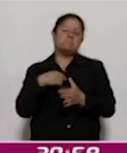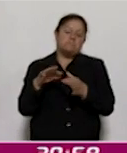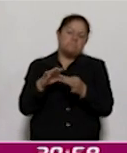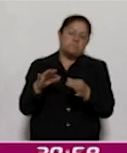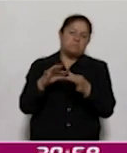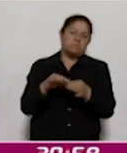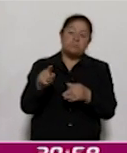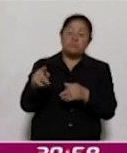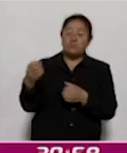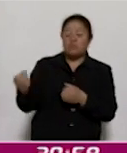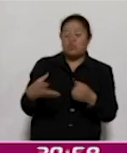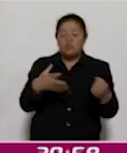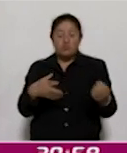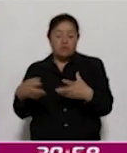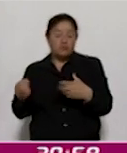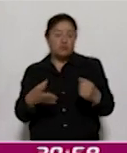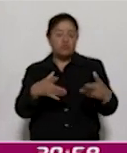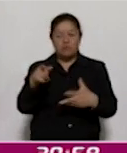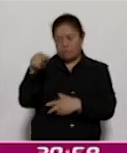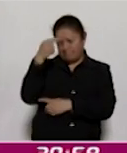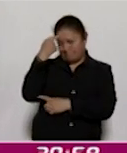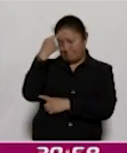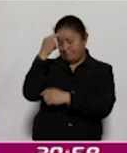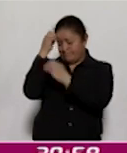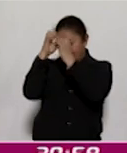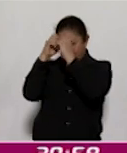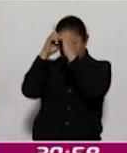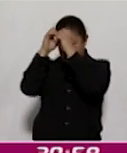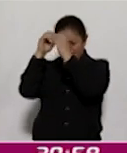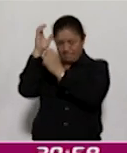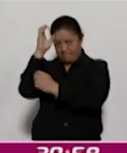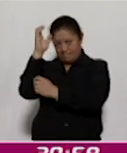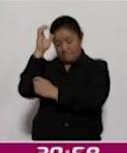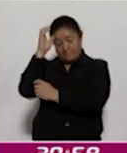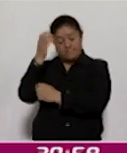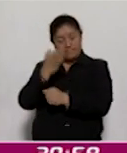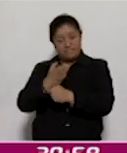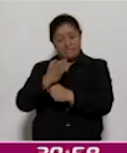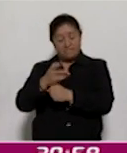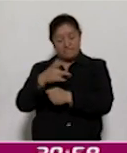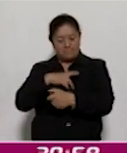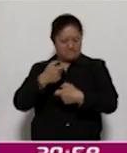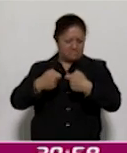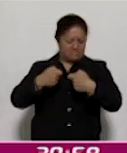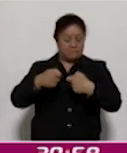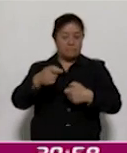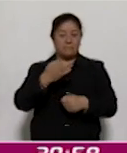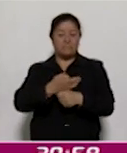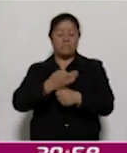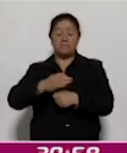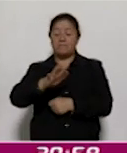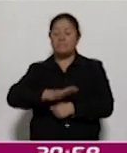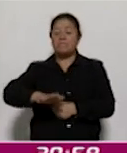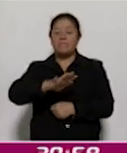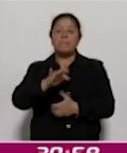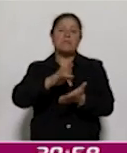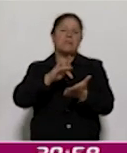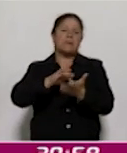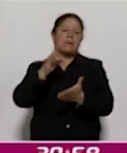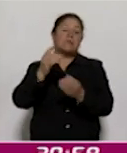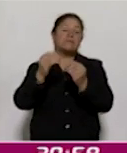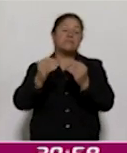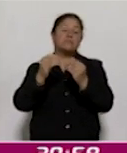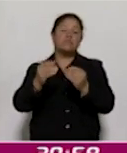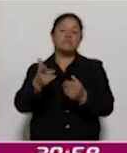aportaciones, también críticas, analíticas y reflexivas en este foro, en este espacio. Muchísimas gracias por